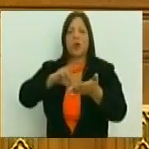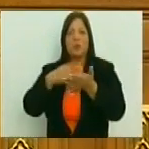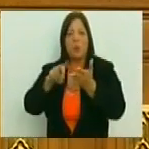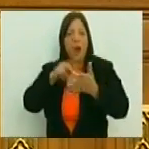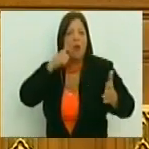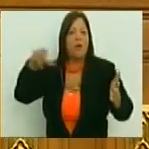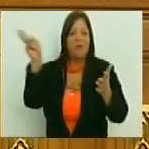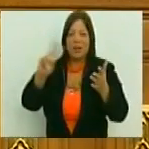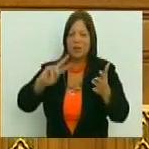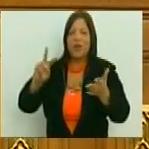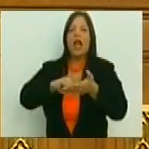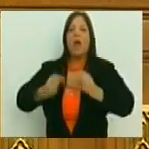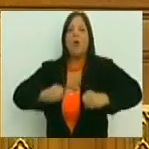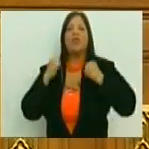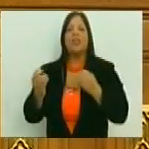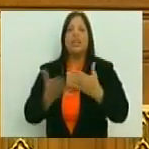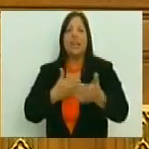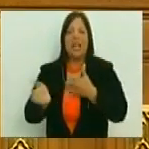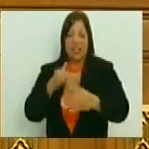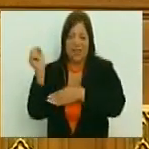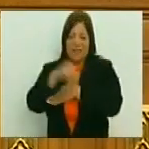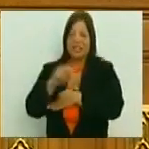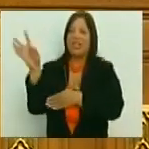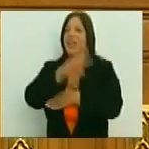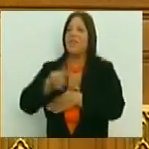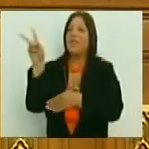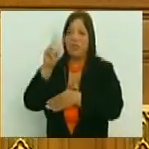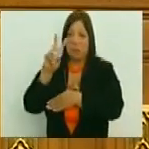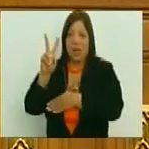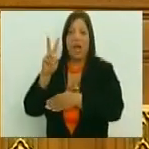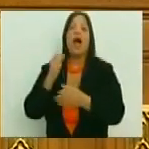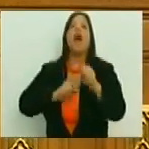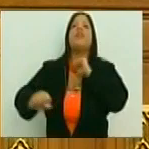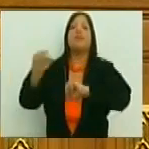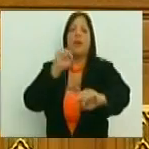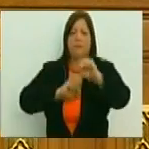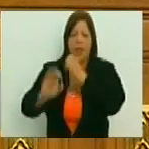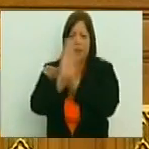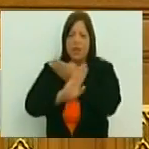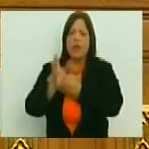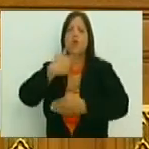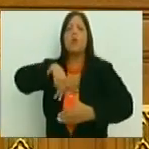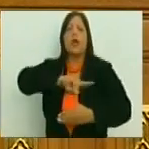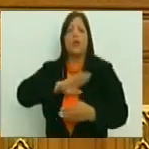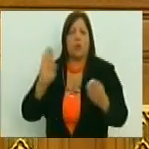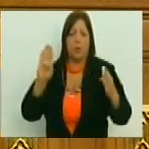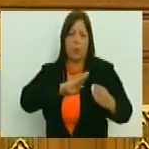el pueblo venezolano, cuando se trata de defender su patria, cuando se trata de defender lo nuestro,